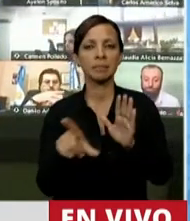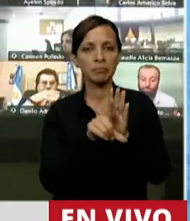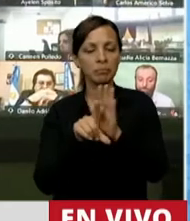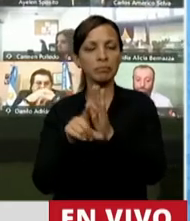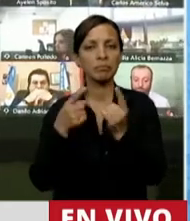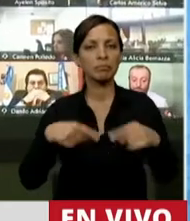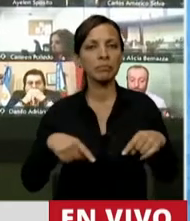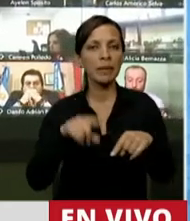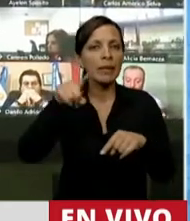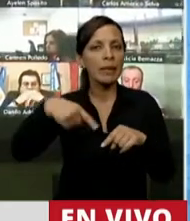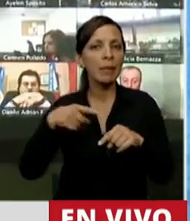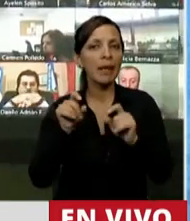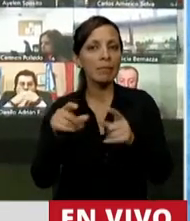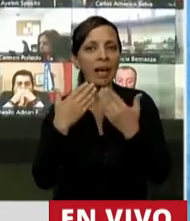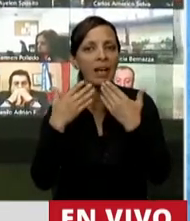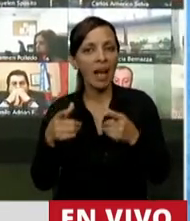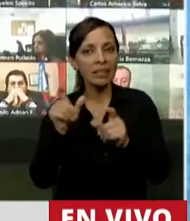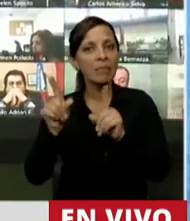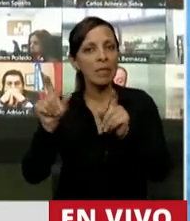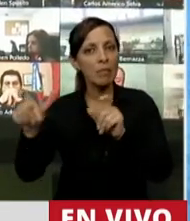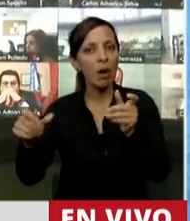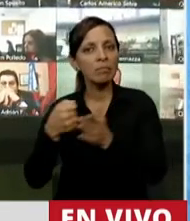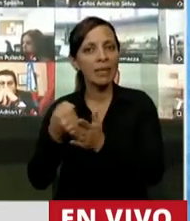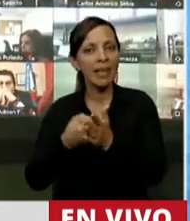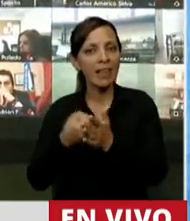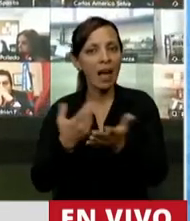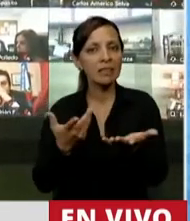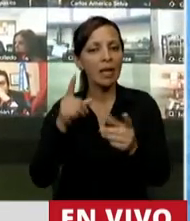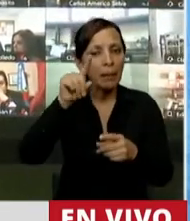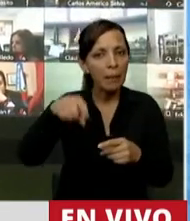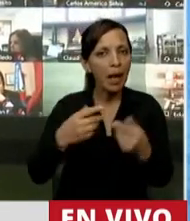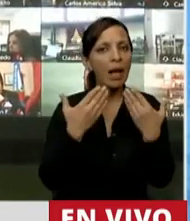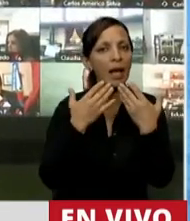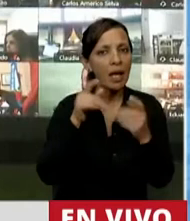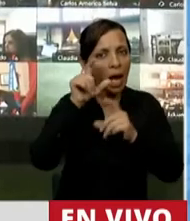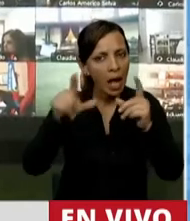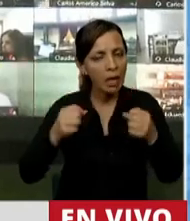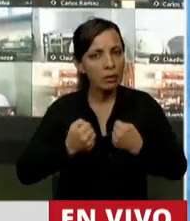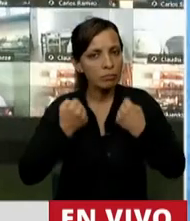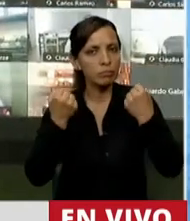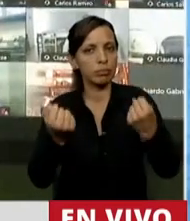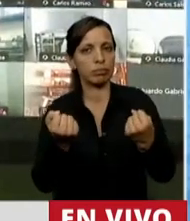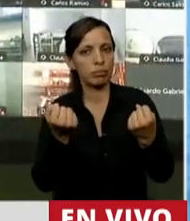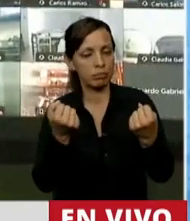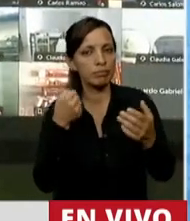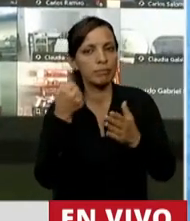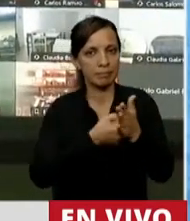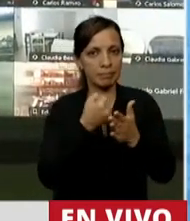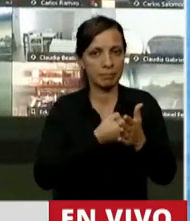provienen de ahí, provienen de los territorios, provienen de la militancia, provienen de esa acción